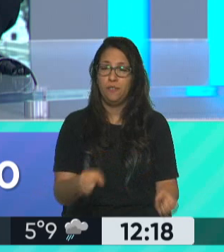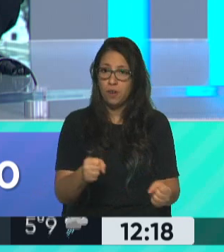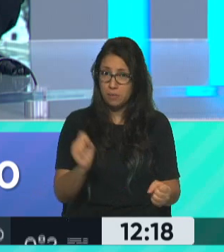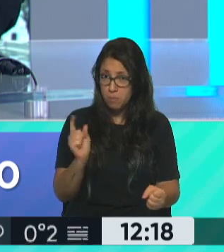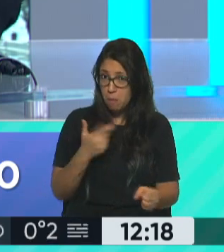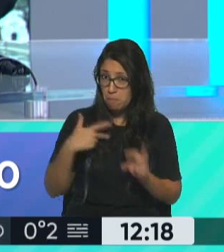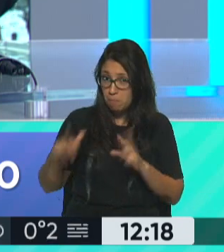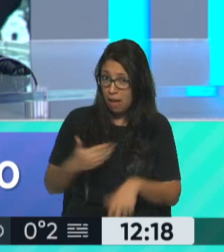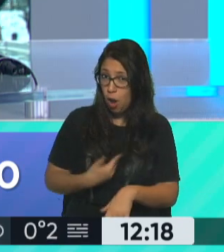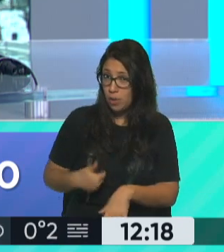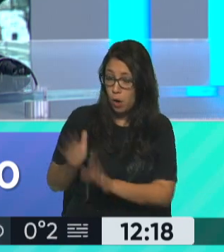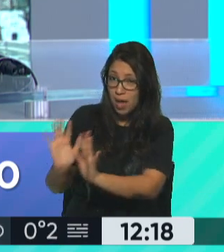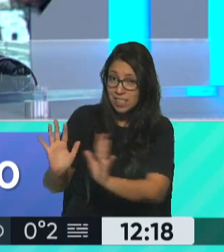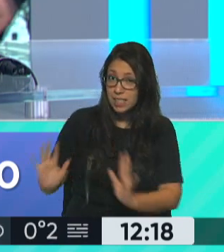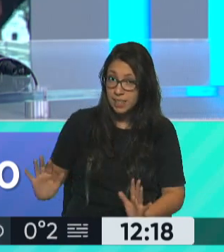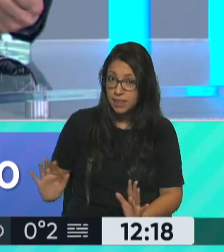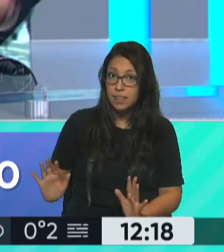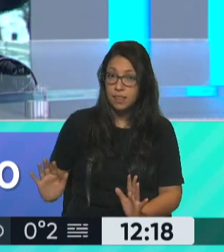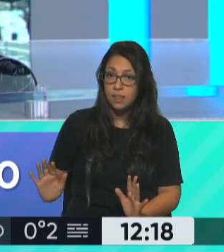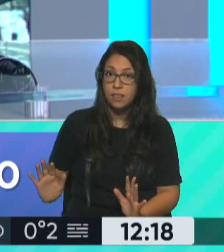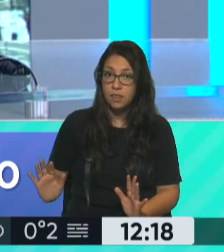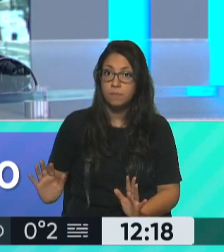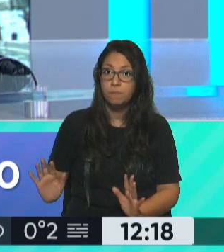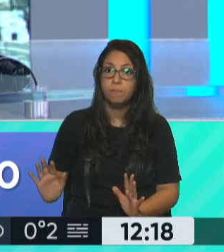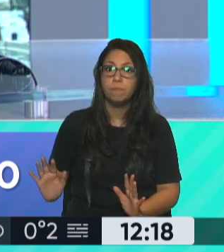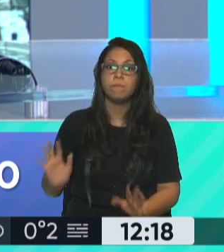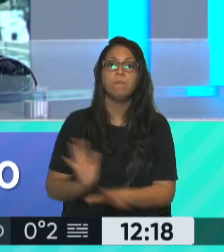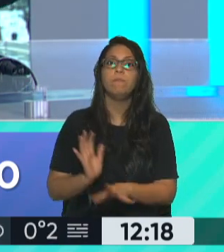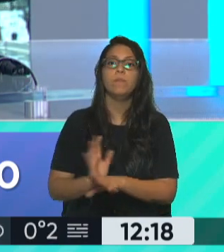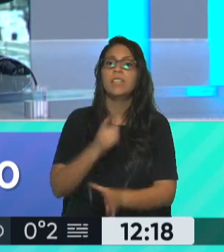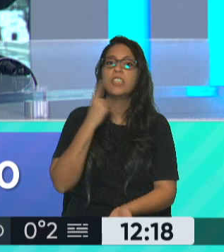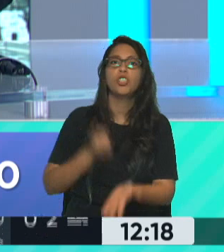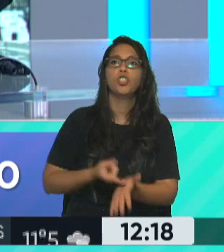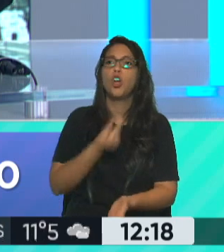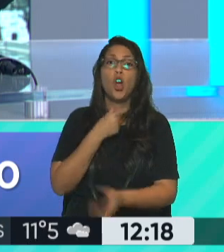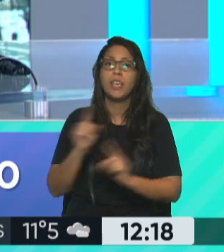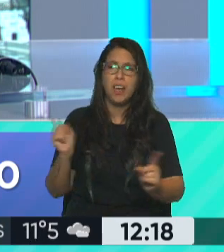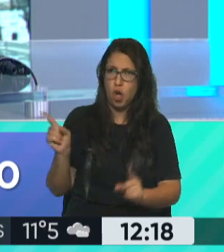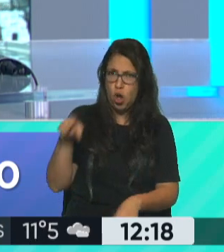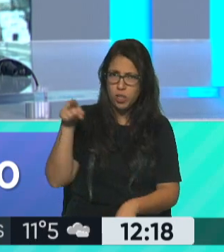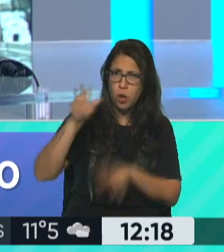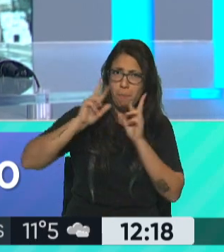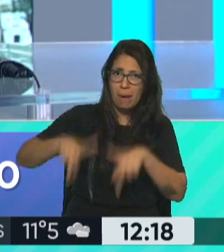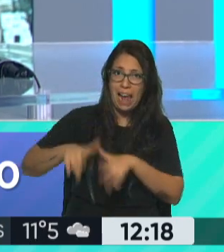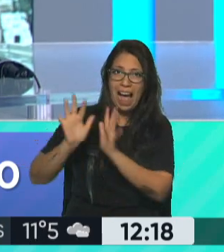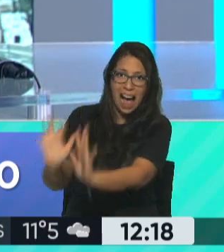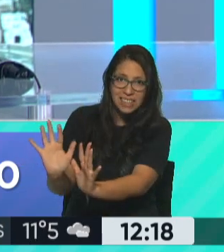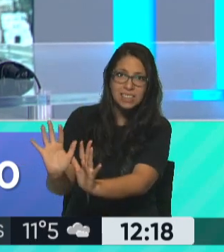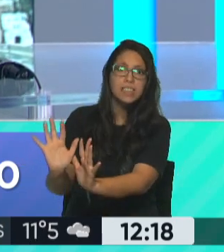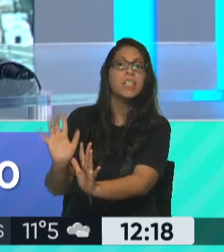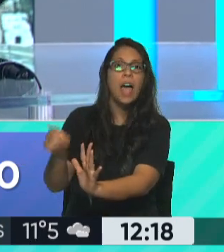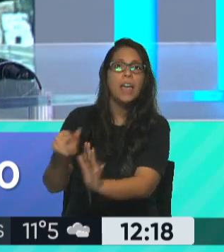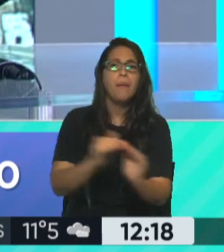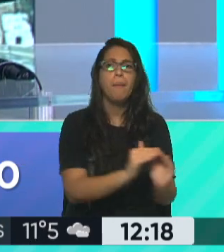gobierno. Esto uno diría, bueno, es la medida no deseada. No, esto es parte del plan, porque con eso, con esa